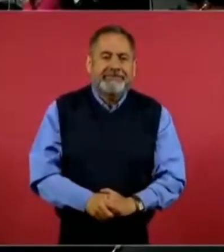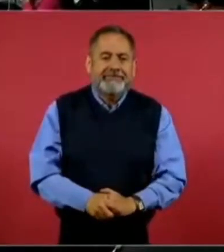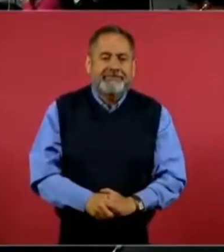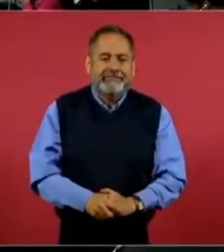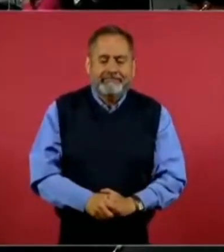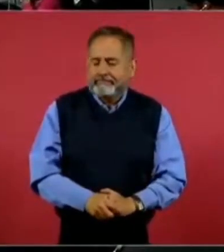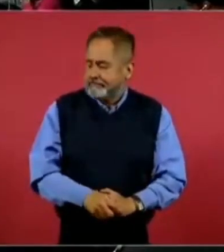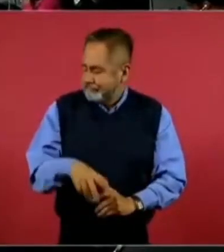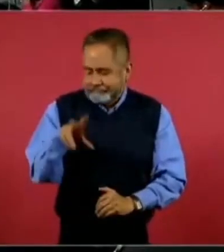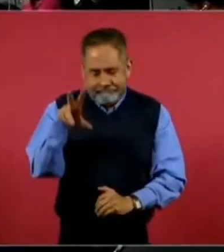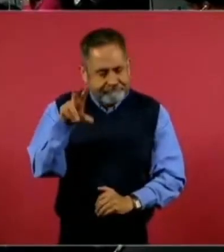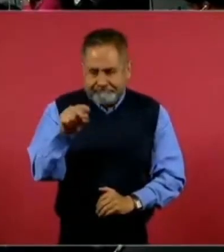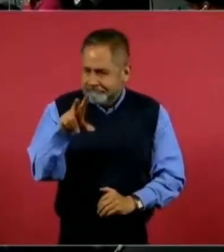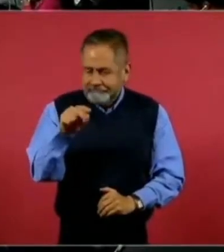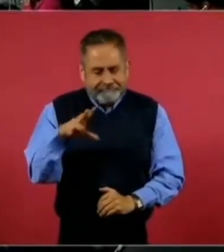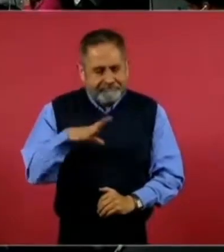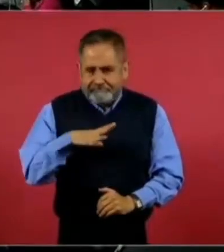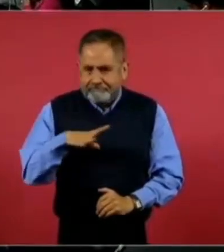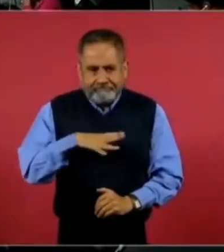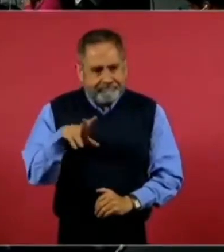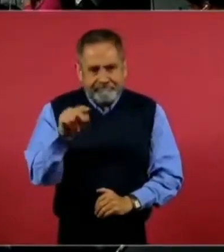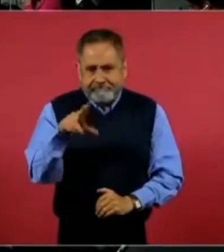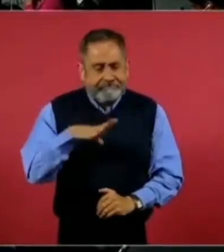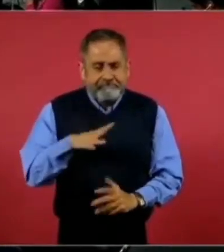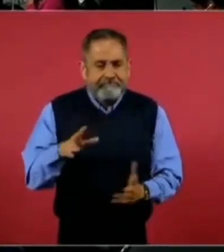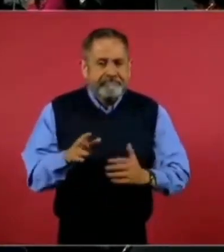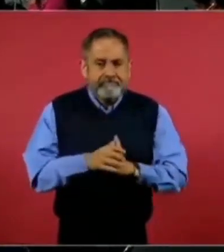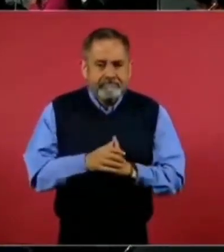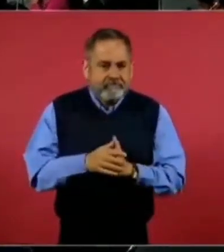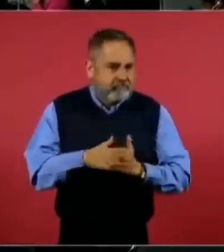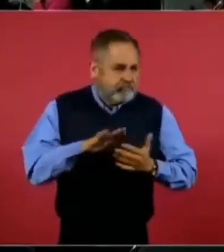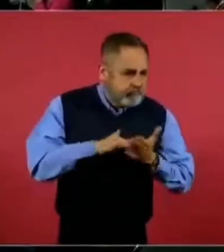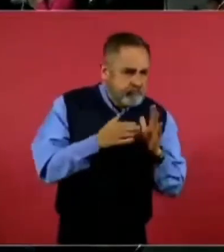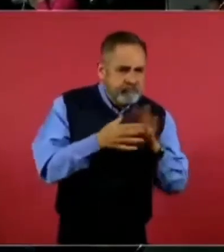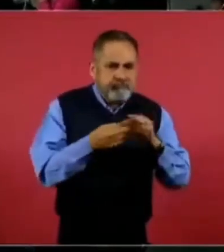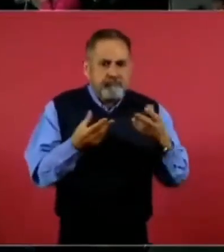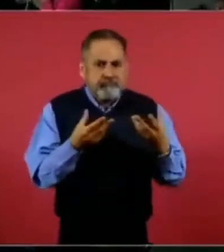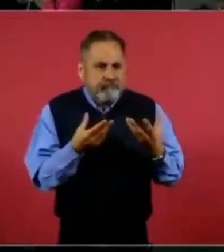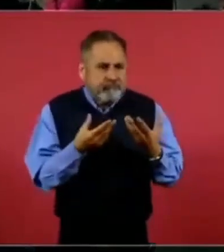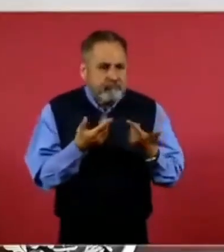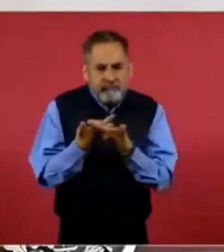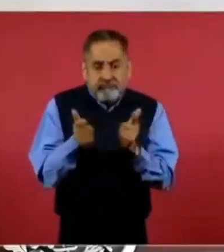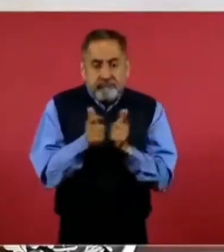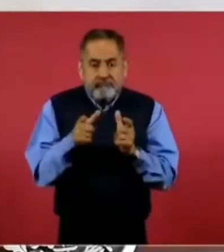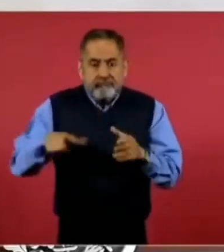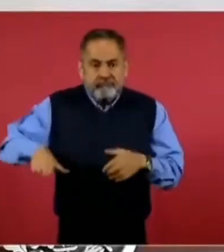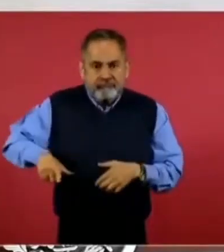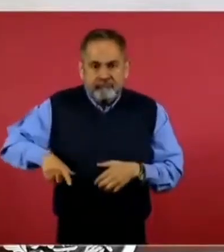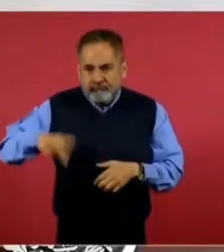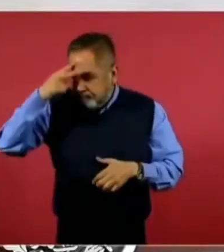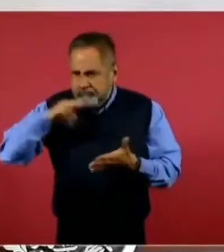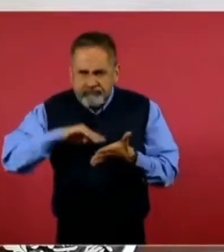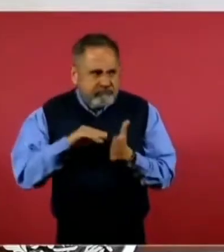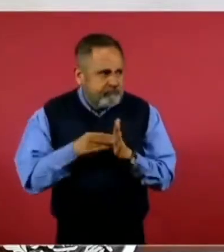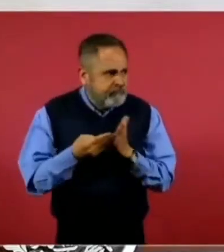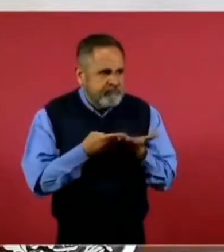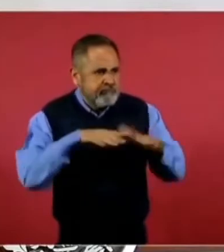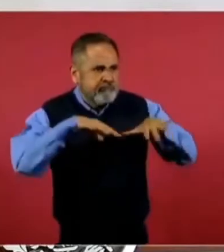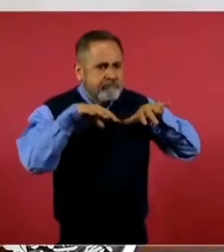No hubo una, no hubo un operativo por parte del gobierno de México, ni de nadie,